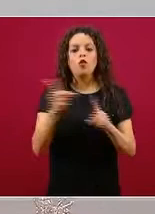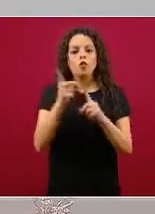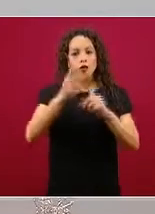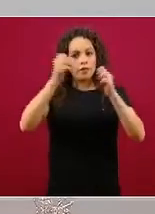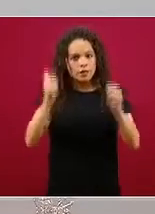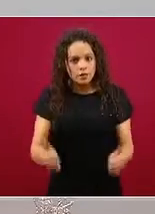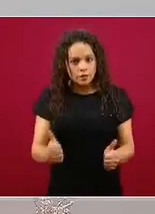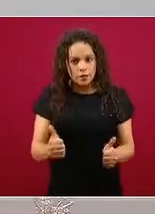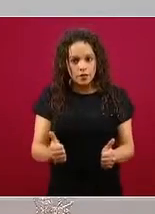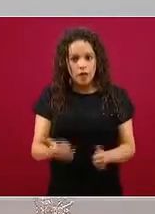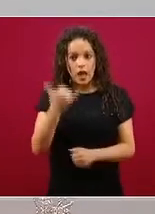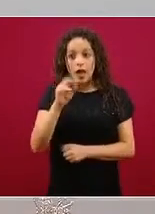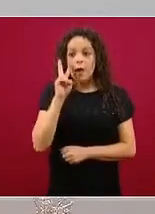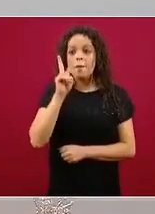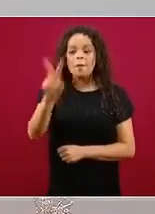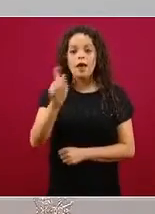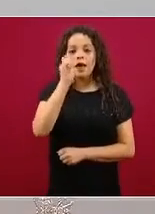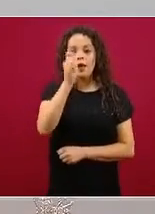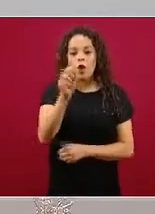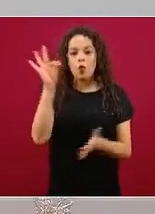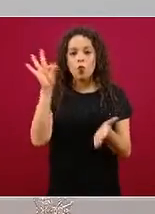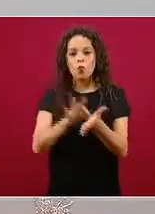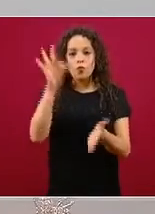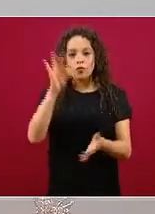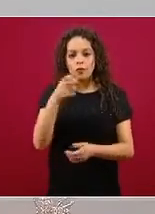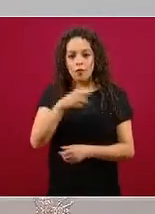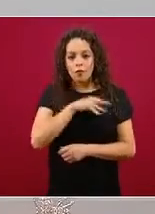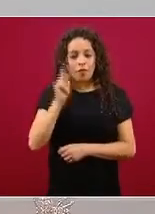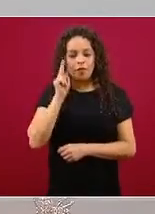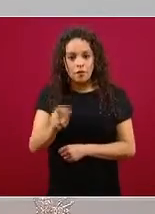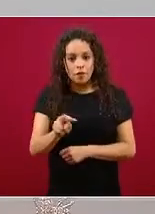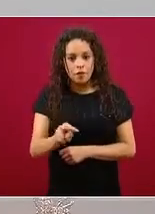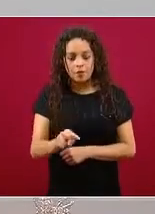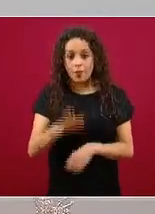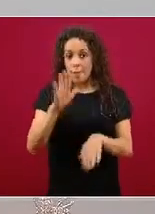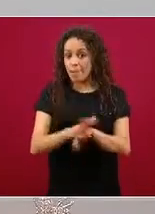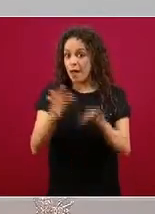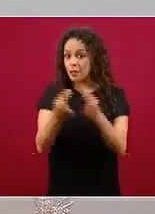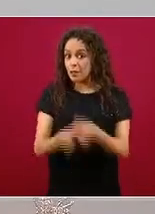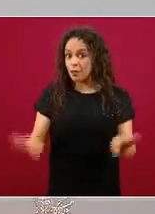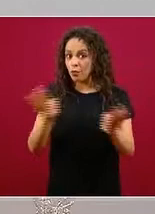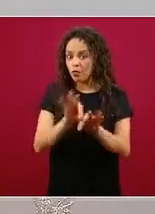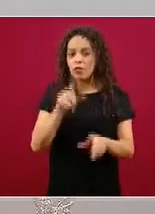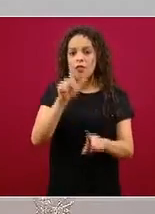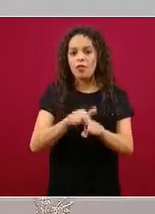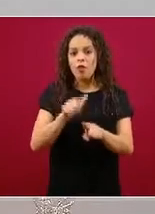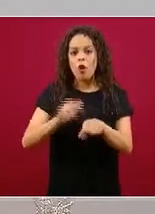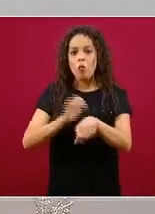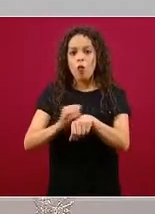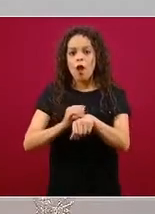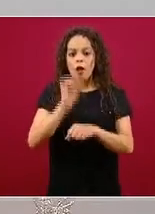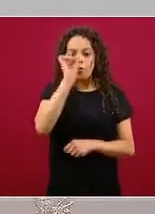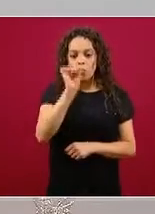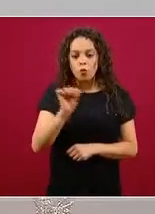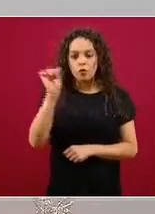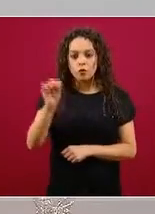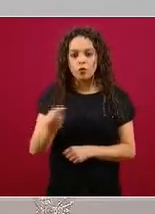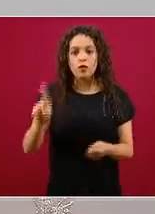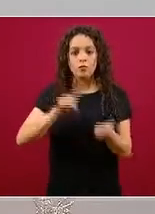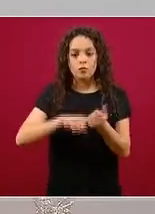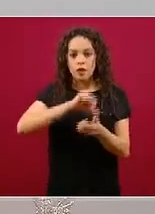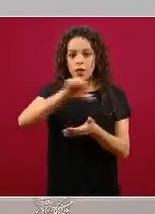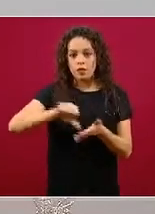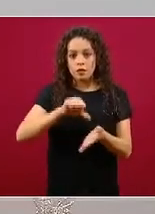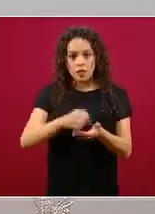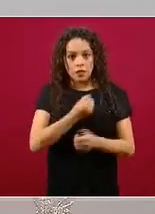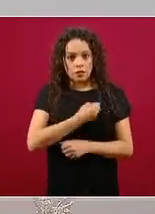un puntito. Pero bueno, los más importantes, los puntitos más importantes son los que se ven morados. Son centros de salud de primer